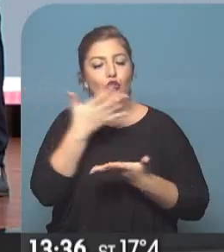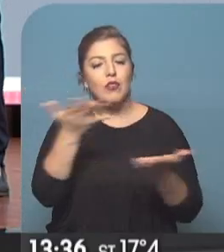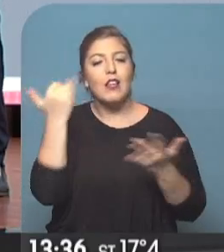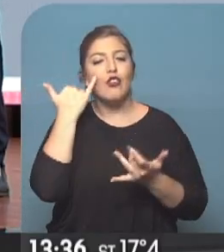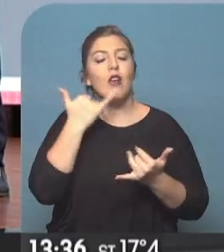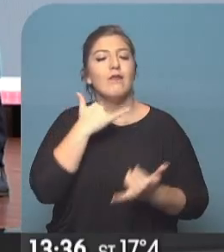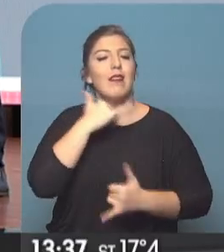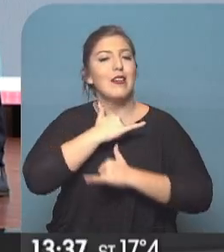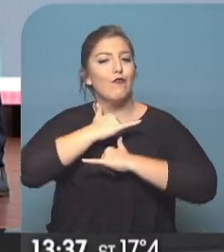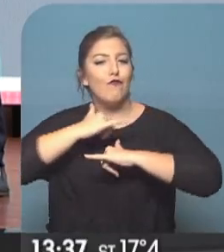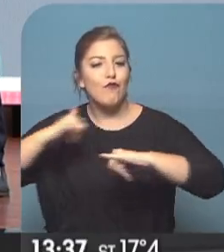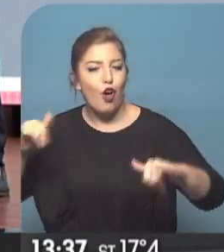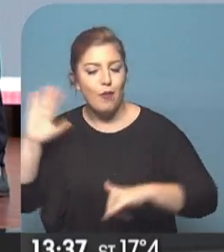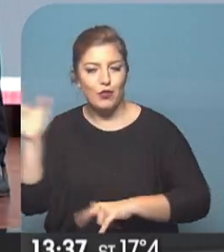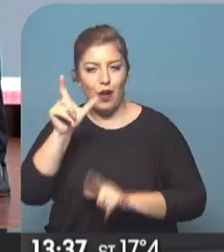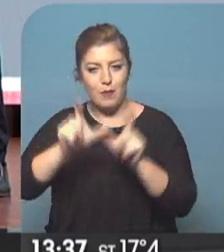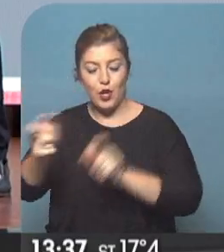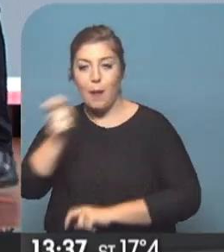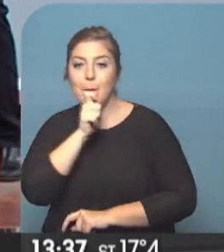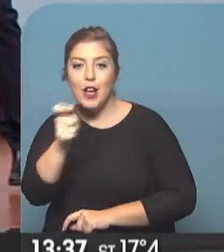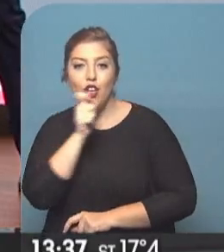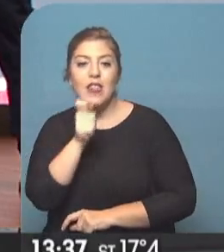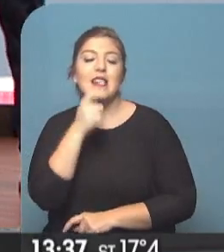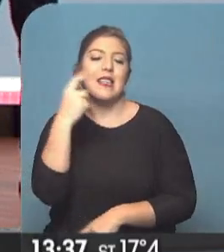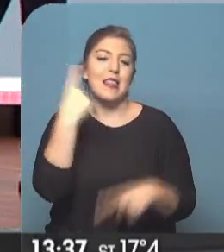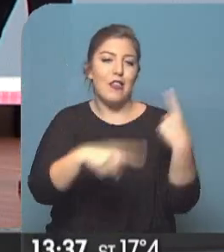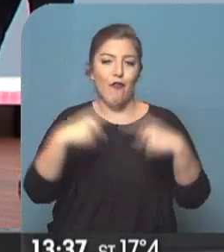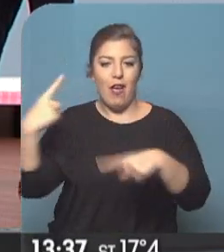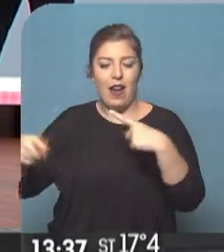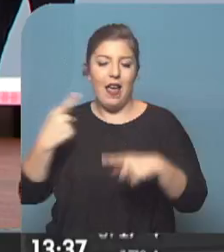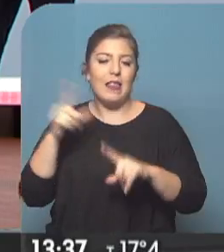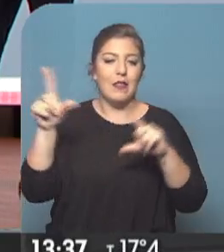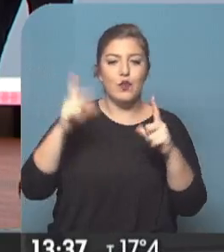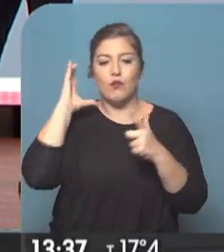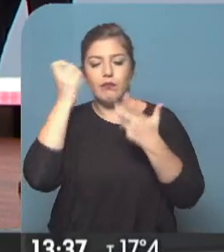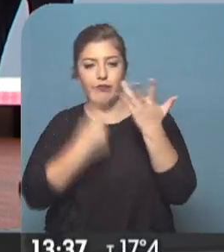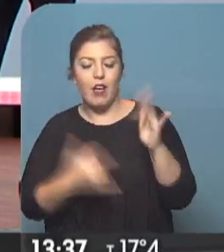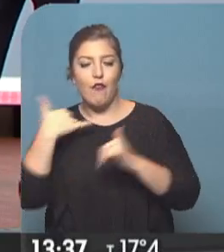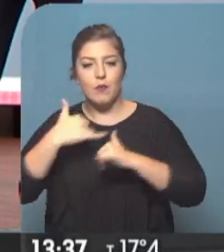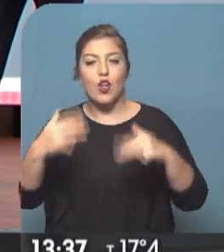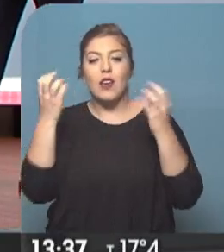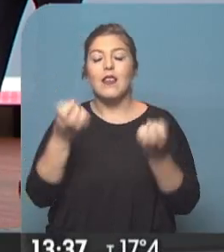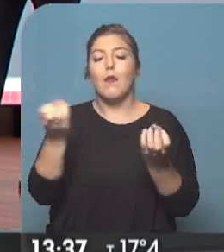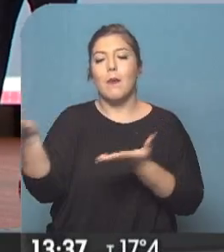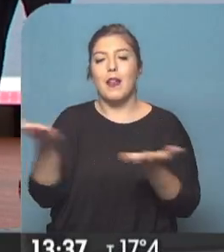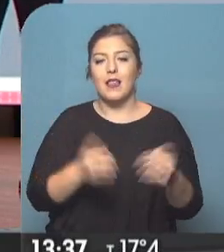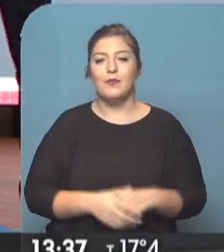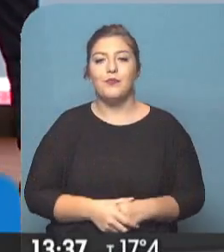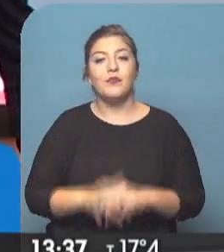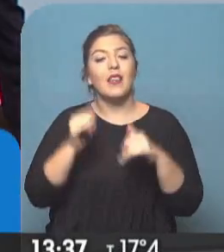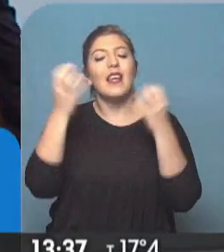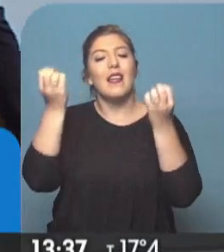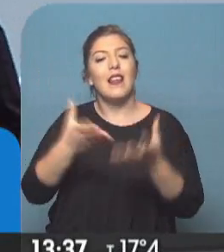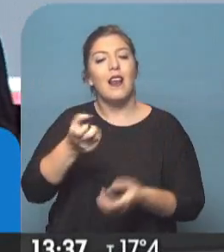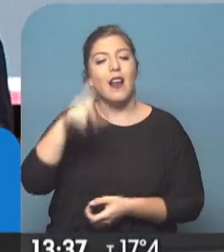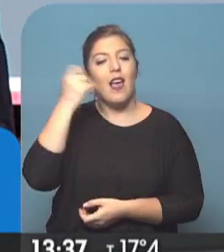alimentarnos a nosotros también, a los periodistas que cubrimos en diferentes medios la información. ¿Cómo andás, Magdalena? Bienvenida. Exactamente. ¿Cómo estás,